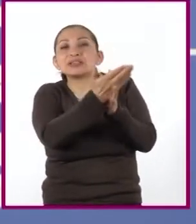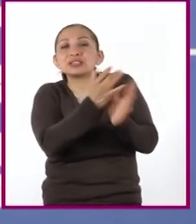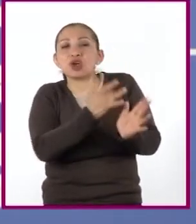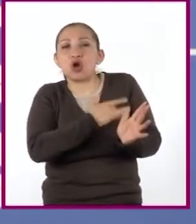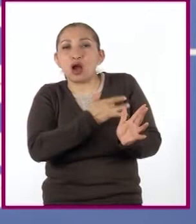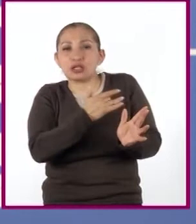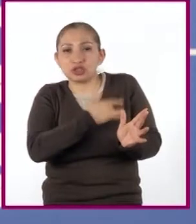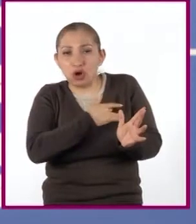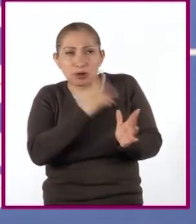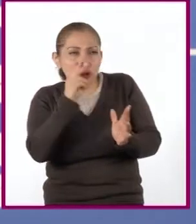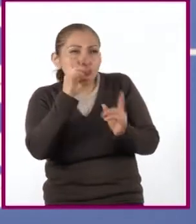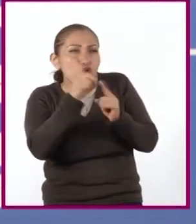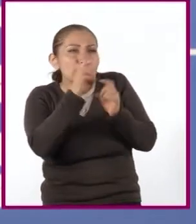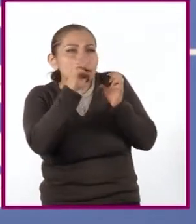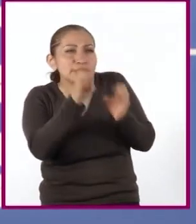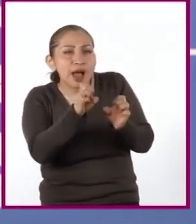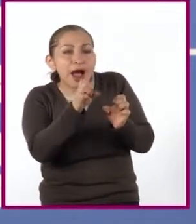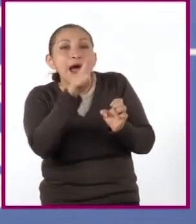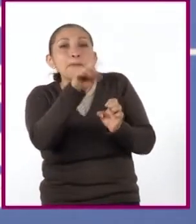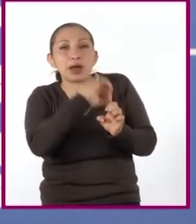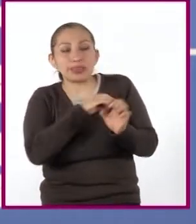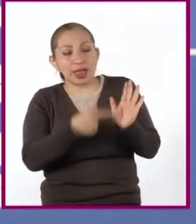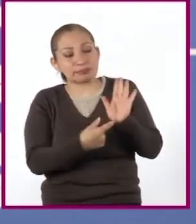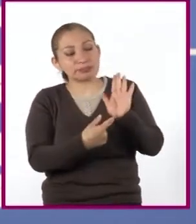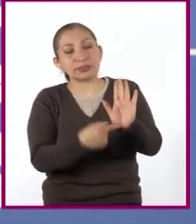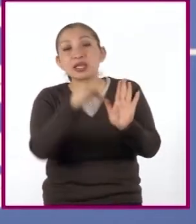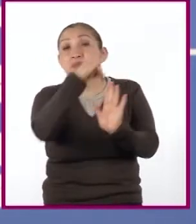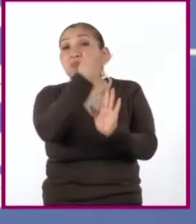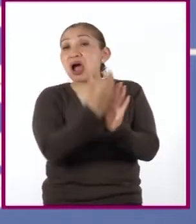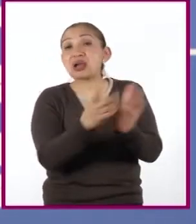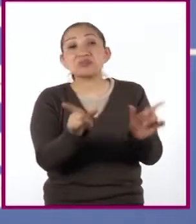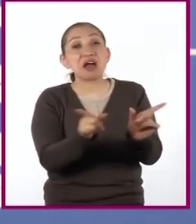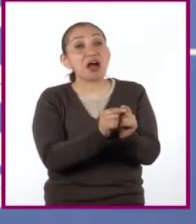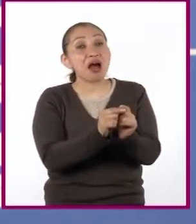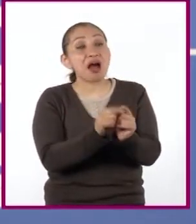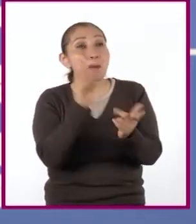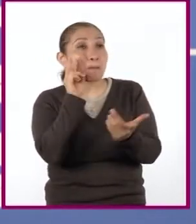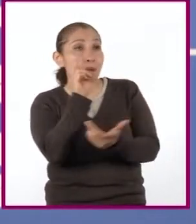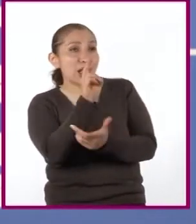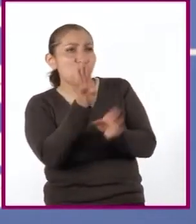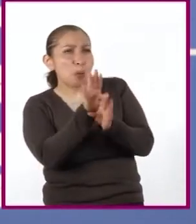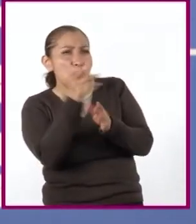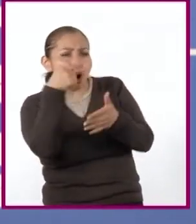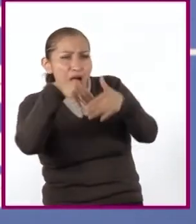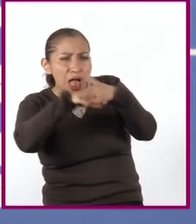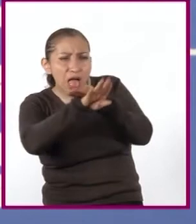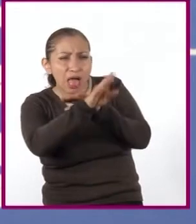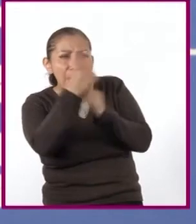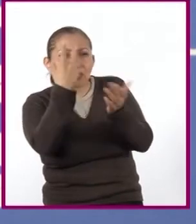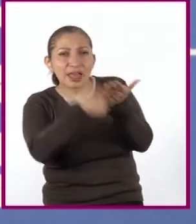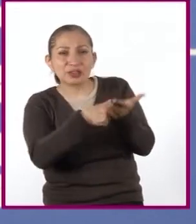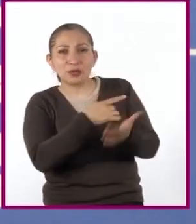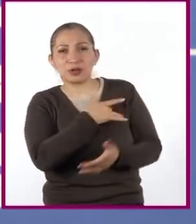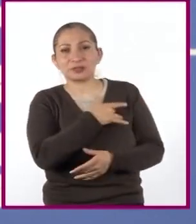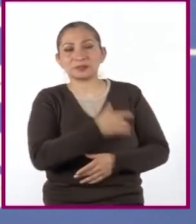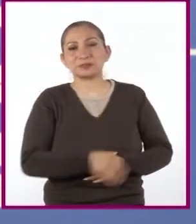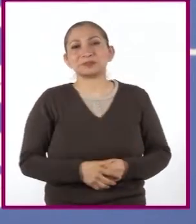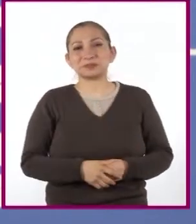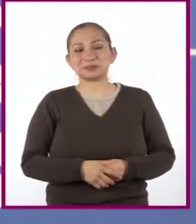y ubicar esto, se puede representar con una imagen que ilustre cómo se encuentra el corazón.